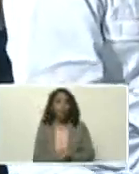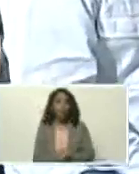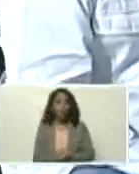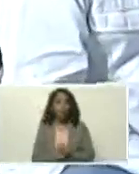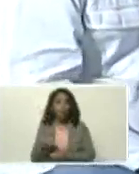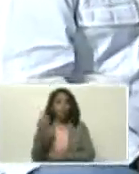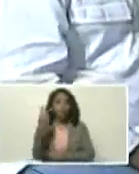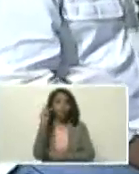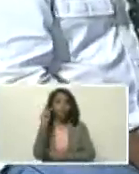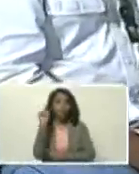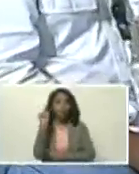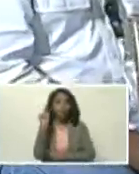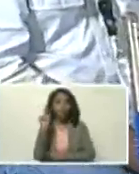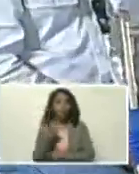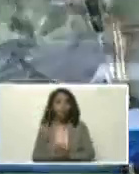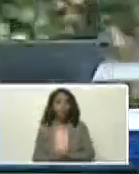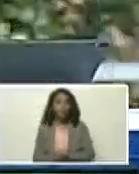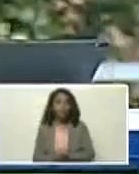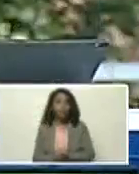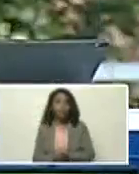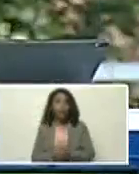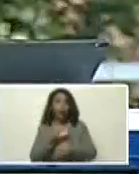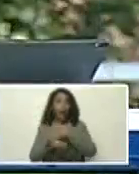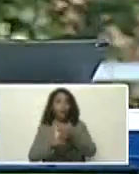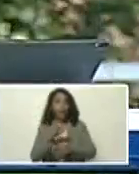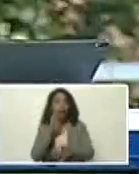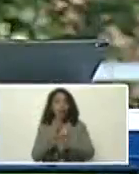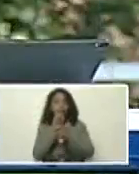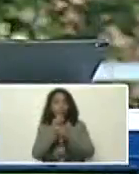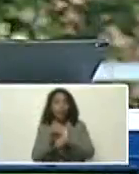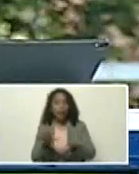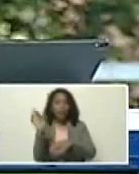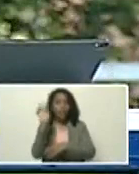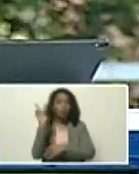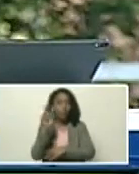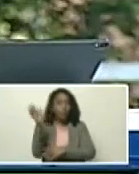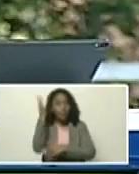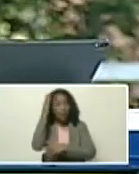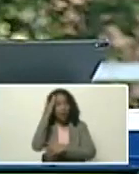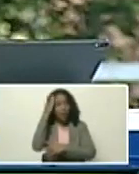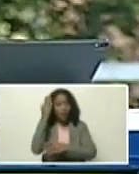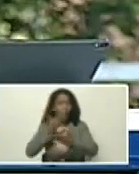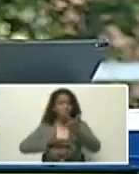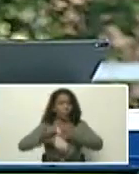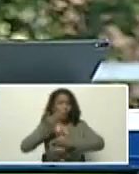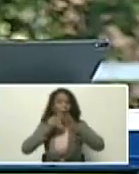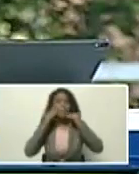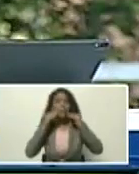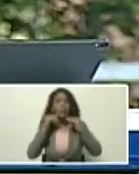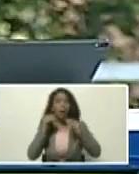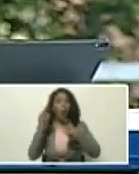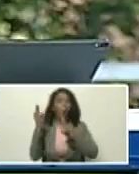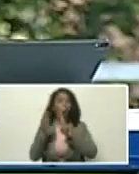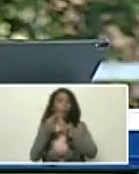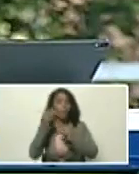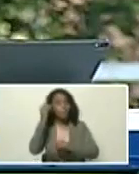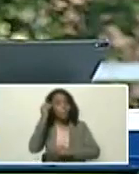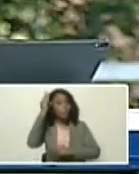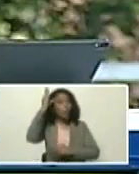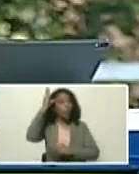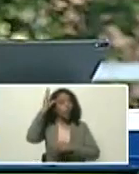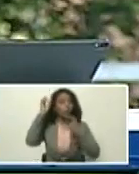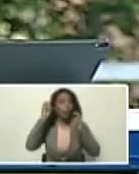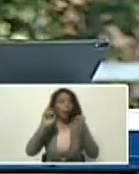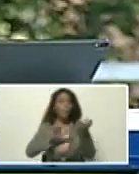segundo punto, conformar, la red venezolana, de saberes, experiencias, conocimientos, en torno, a la temática, de